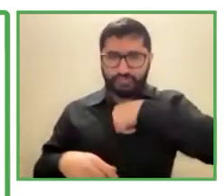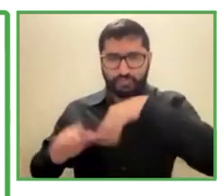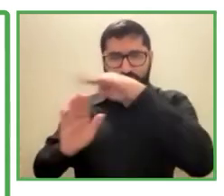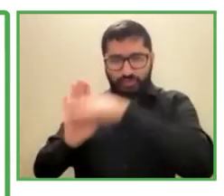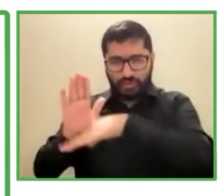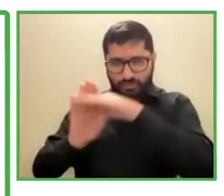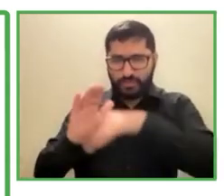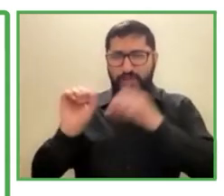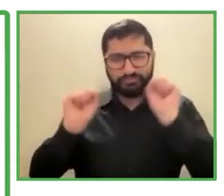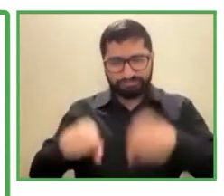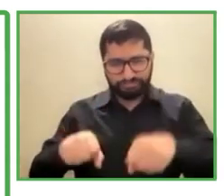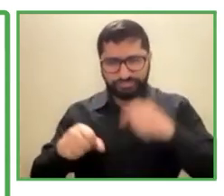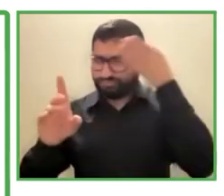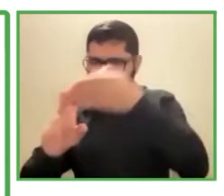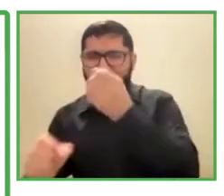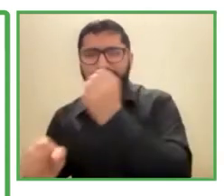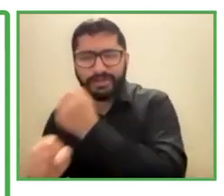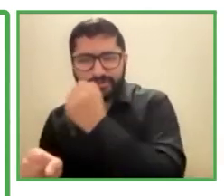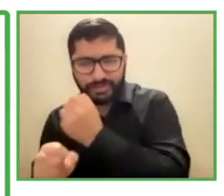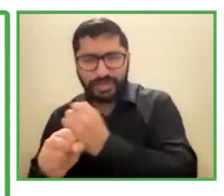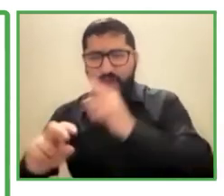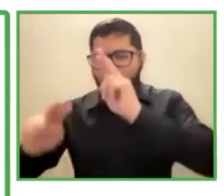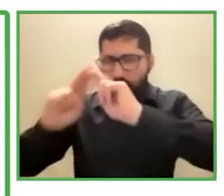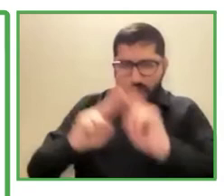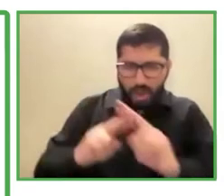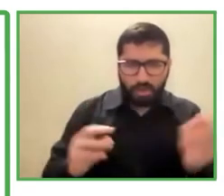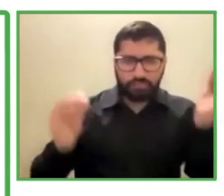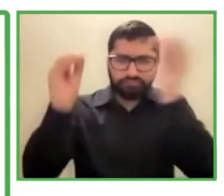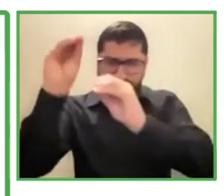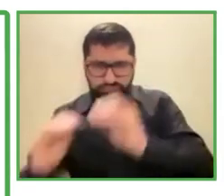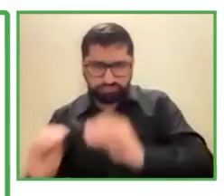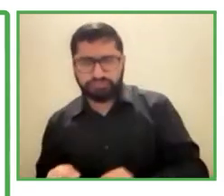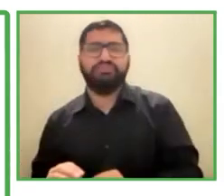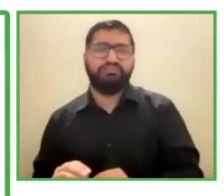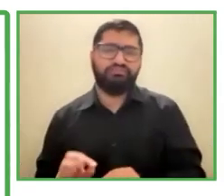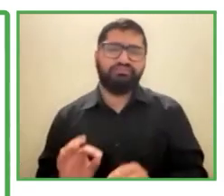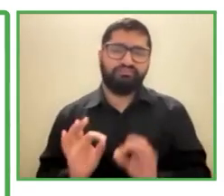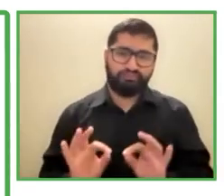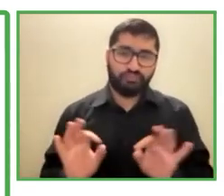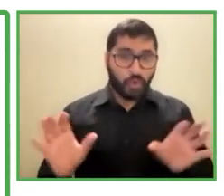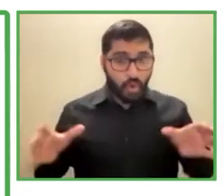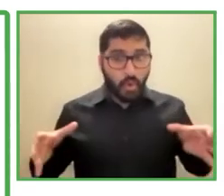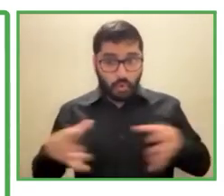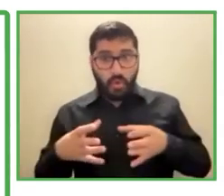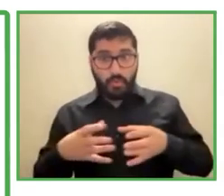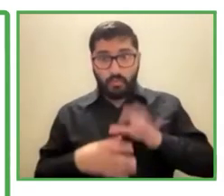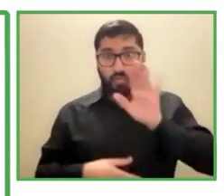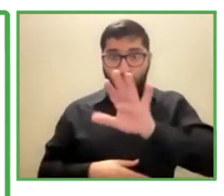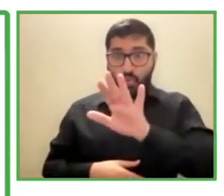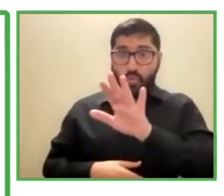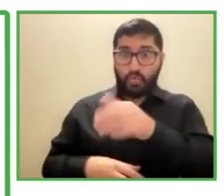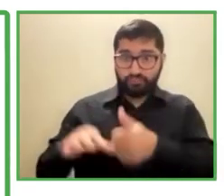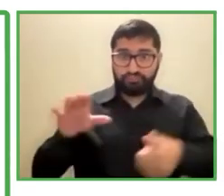hacemos con los gente mayor sorda y niños estos servicios todos